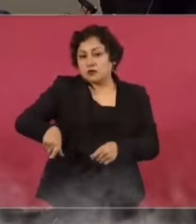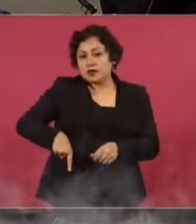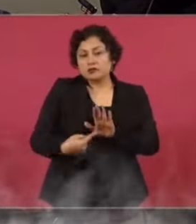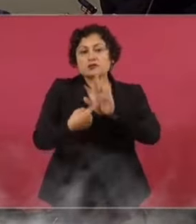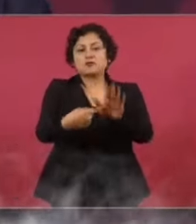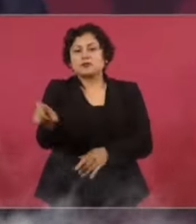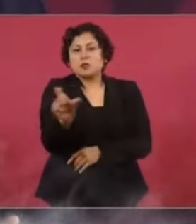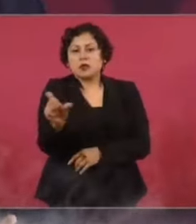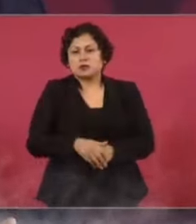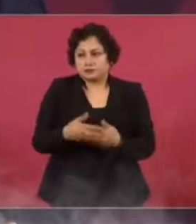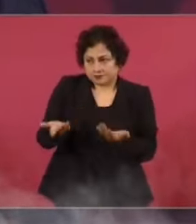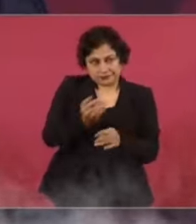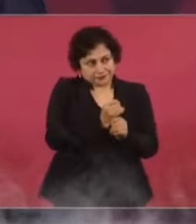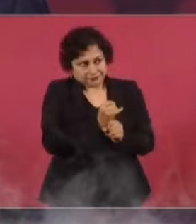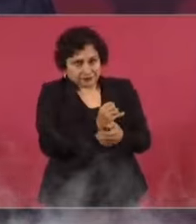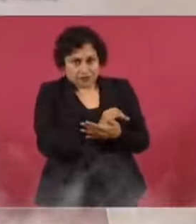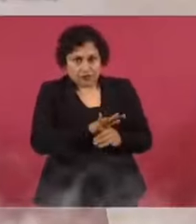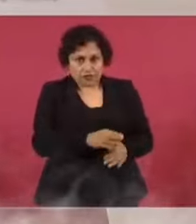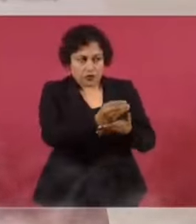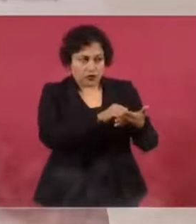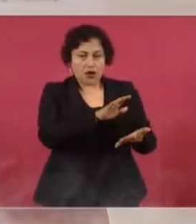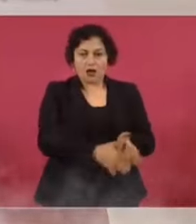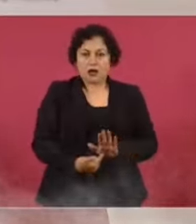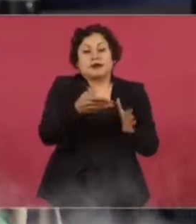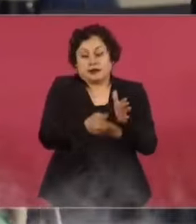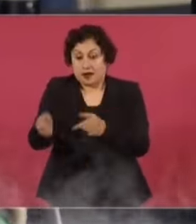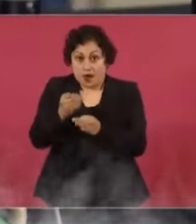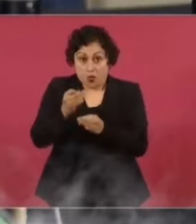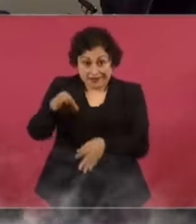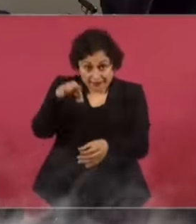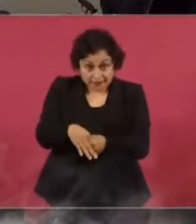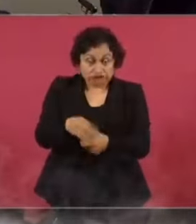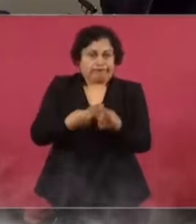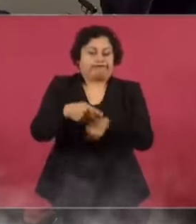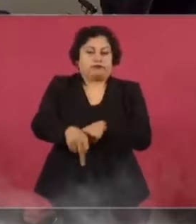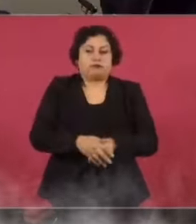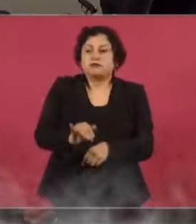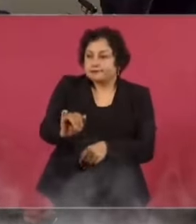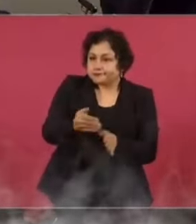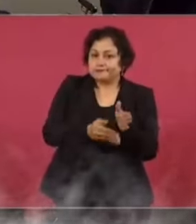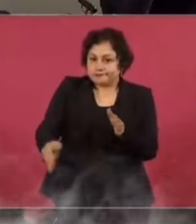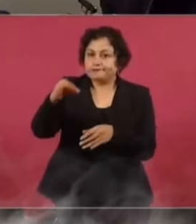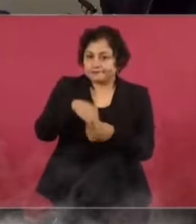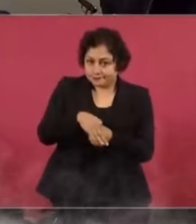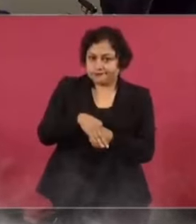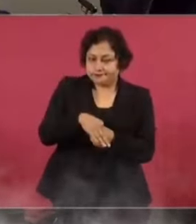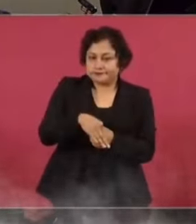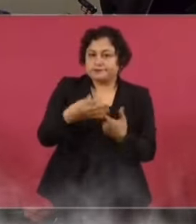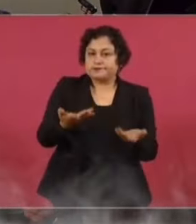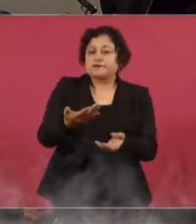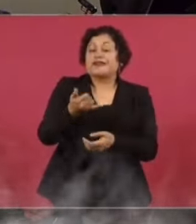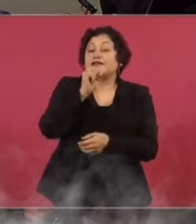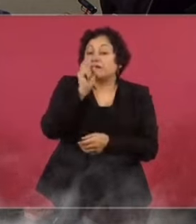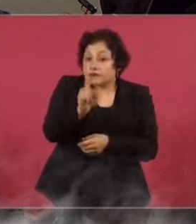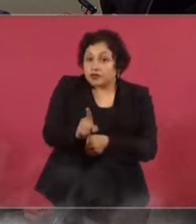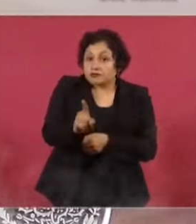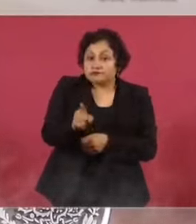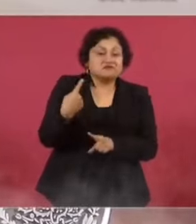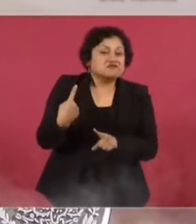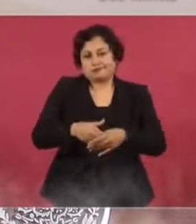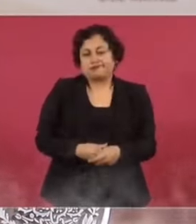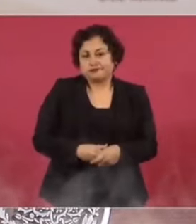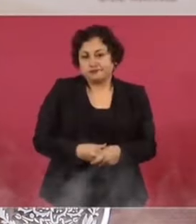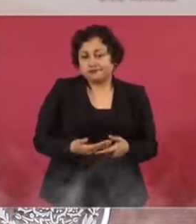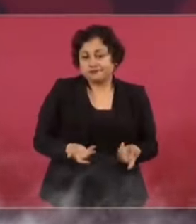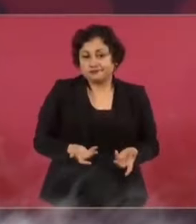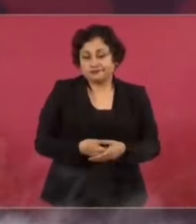los datos. O sea, y ojalá y se consigan pronto. Sí, el periodo electoral tiene que ver mucho con la práctica del conservadurismo, de